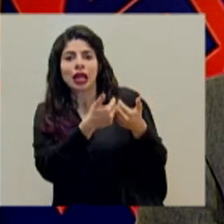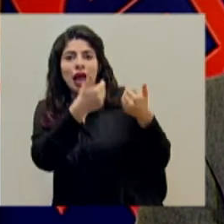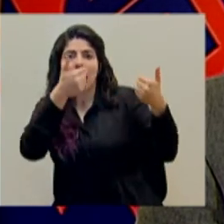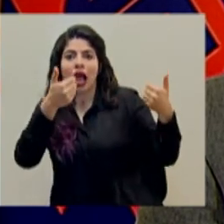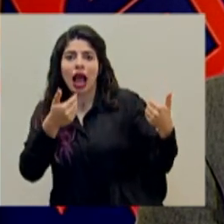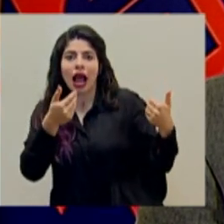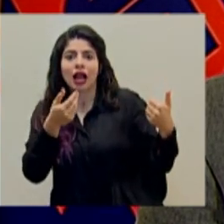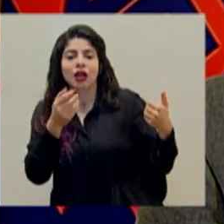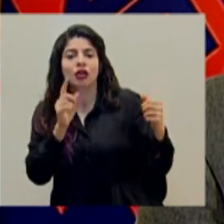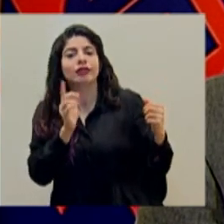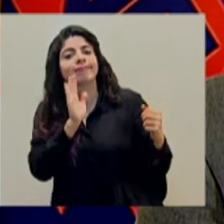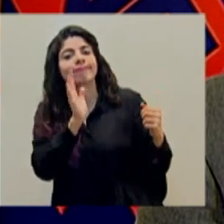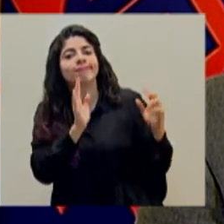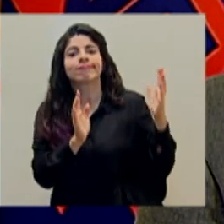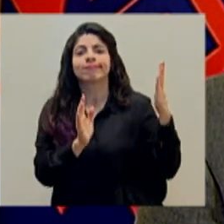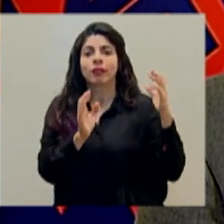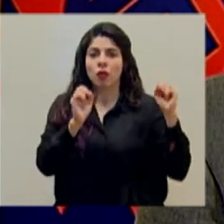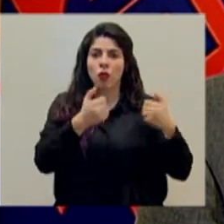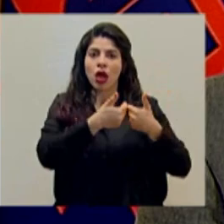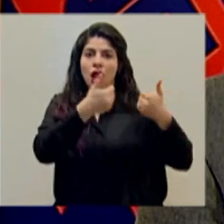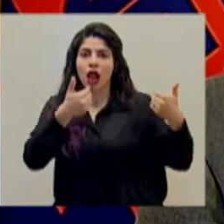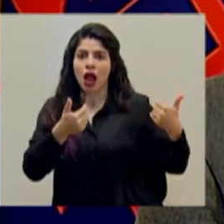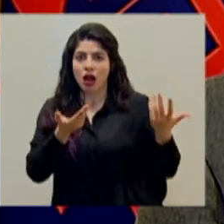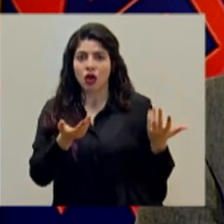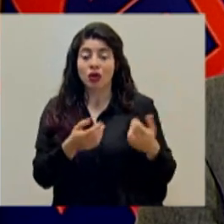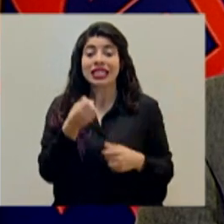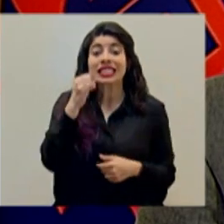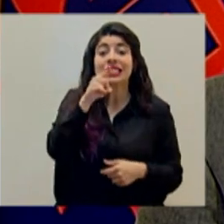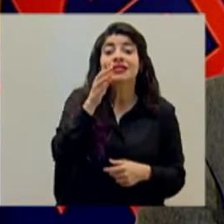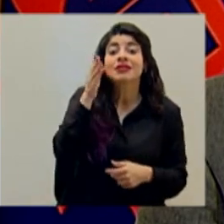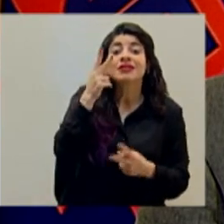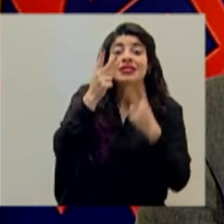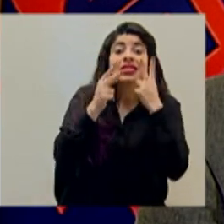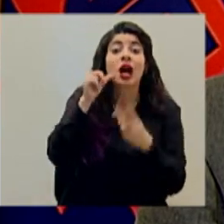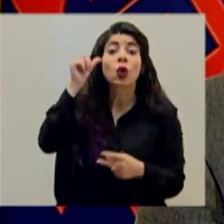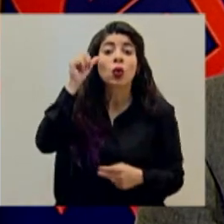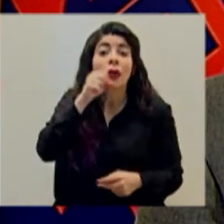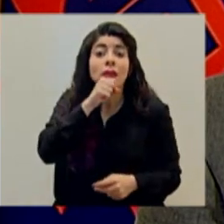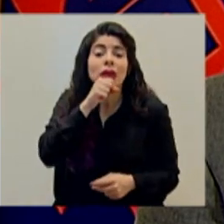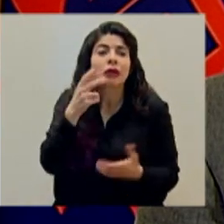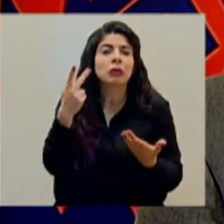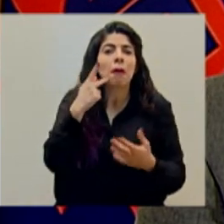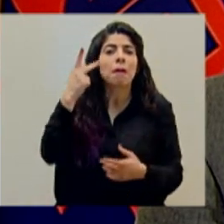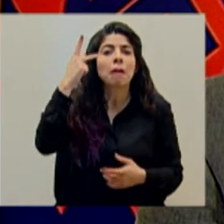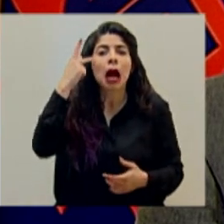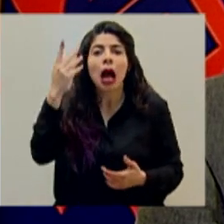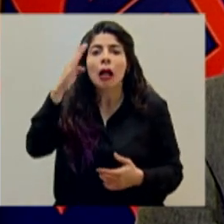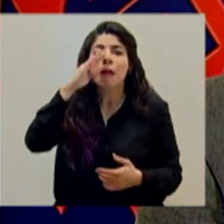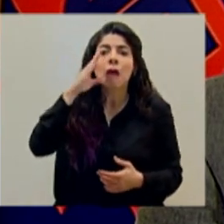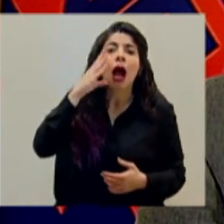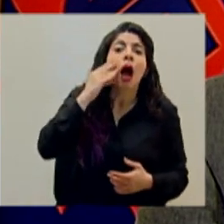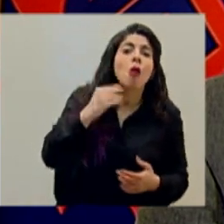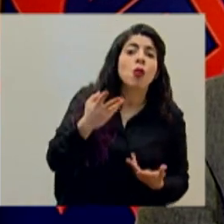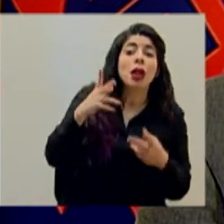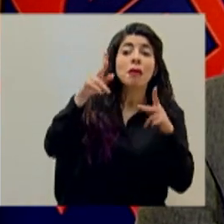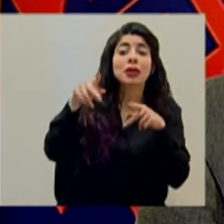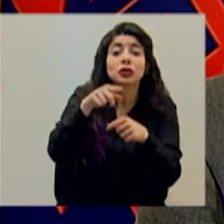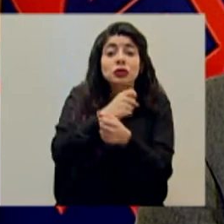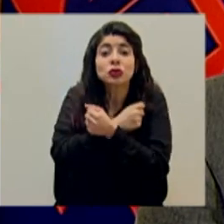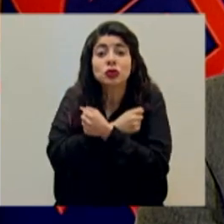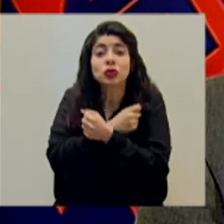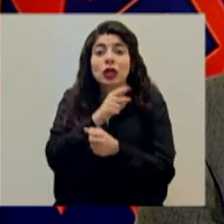quieran. Al visitar a los adultos mayores, padres, madres, los abuelos, otros seres queridos,